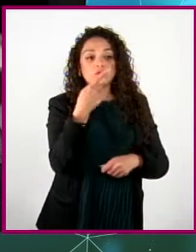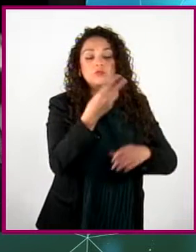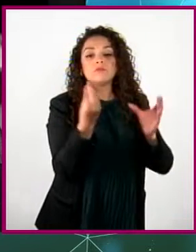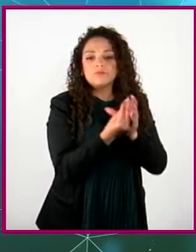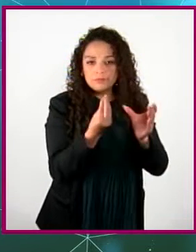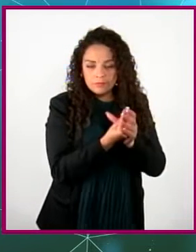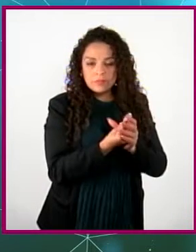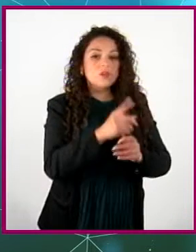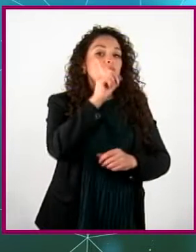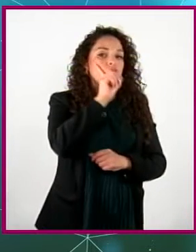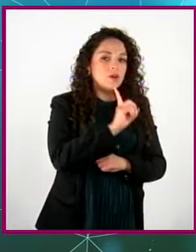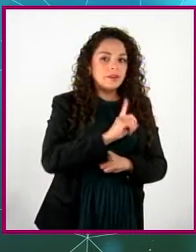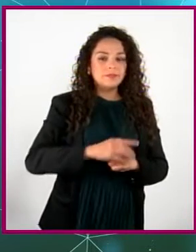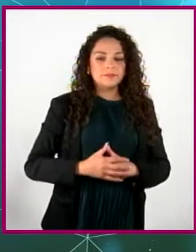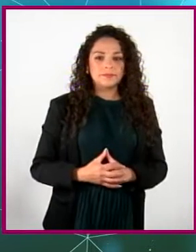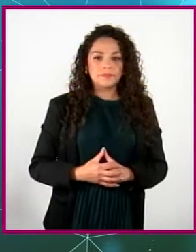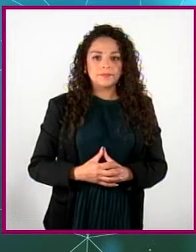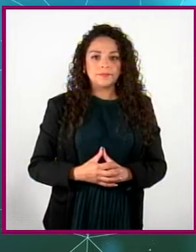tradicional.